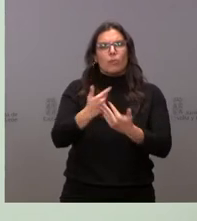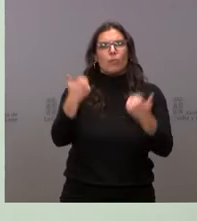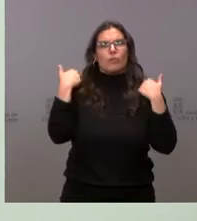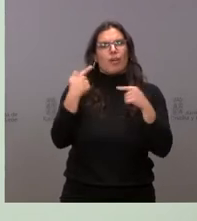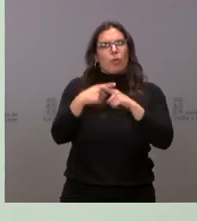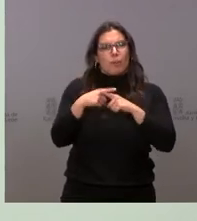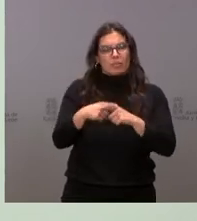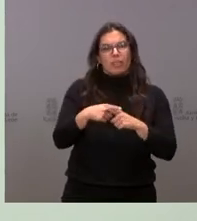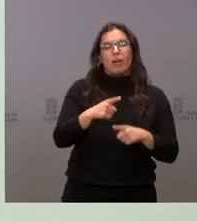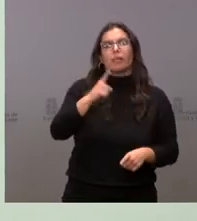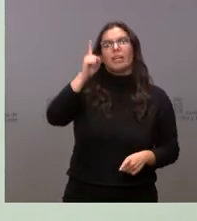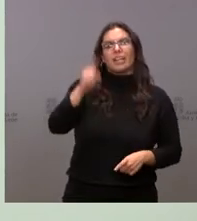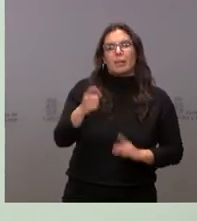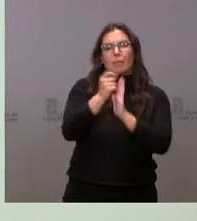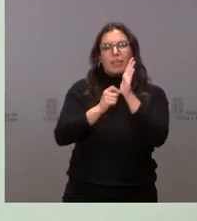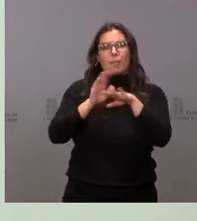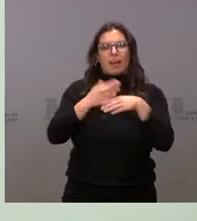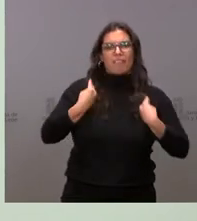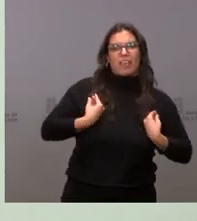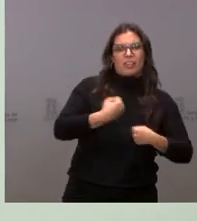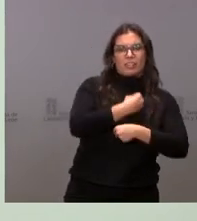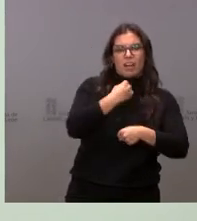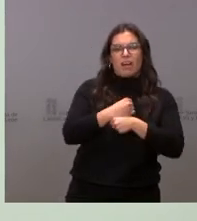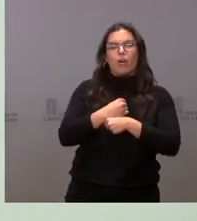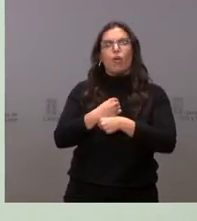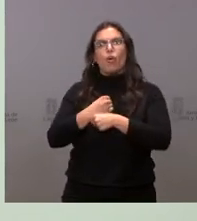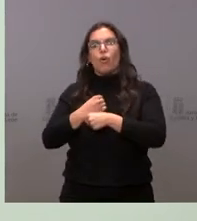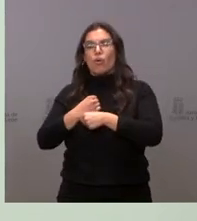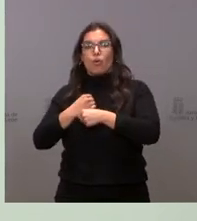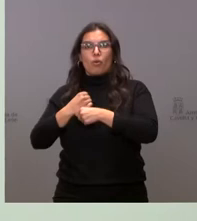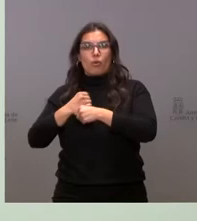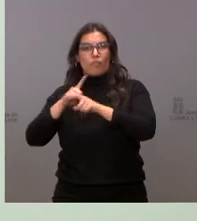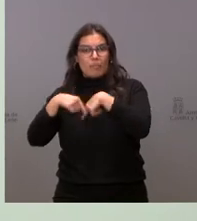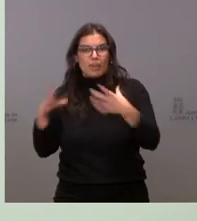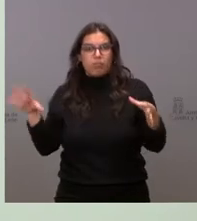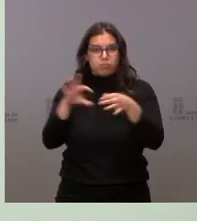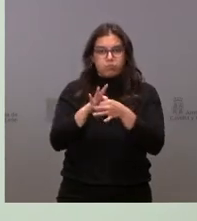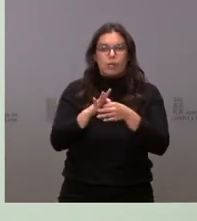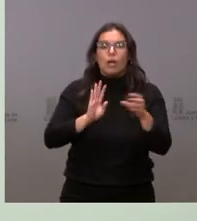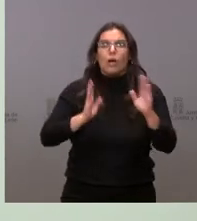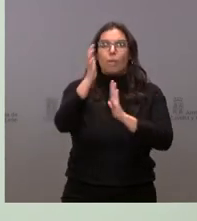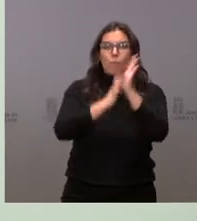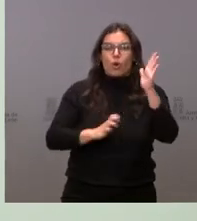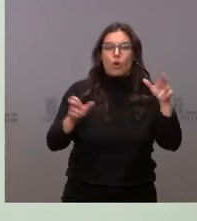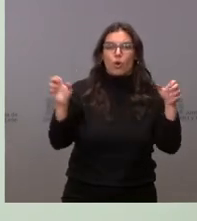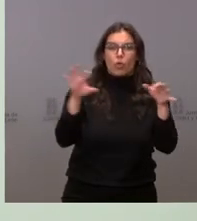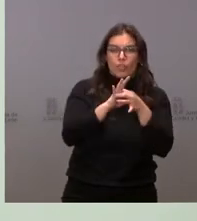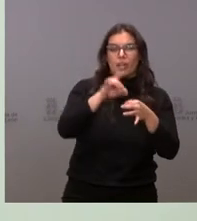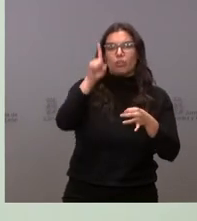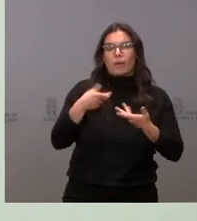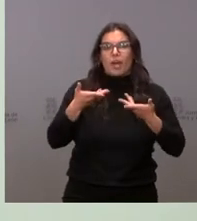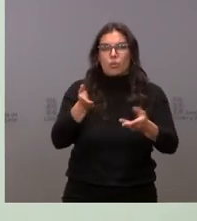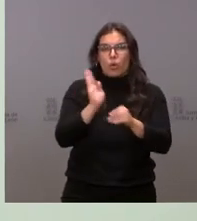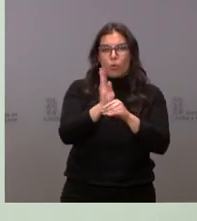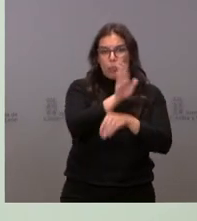decía, y medidas de conciliación, como el bono concilia, las ayudas a guarderías o el programa Crecemos. Para atender